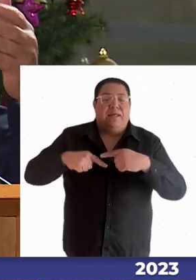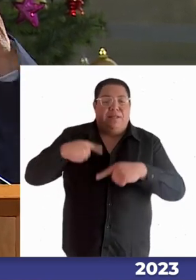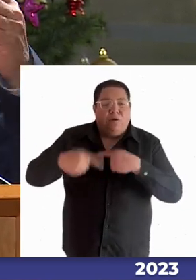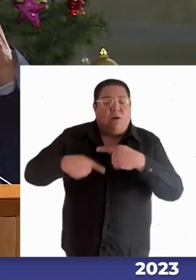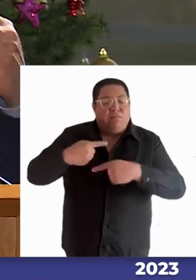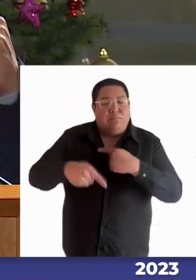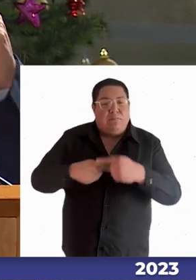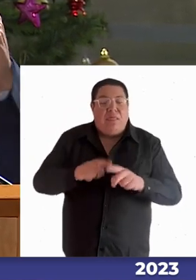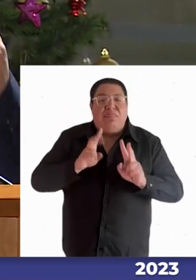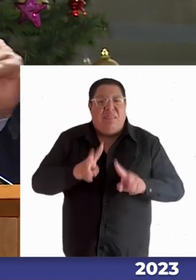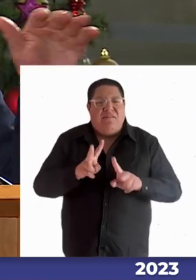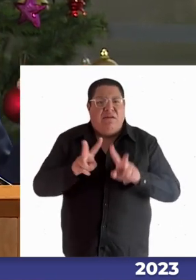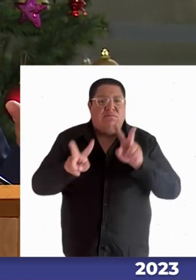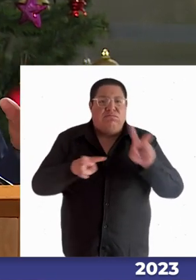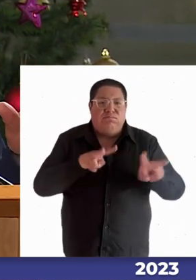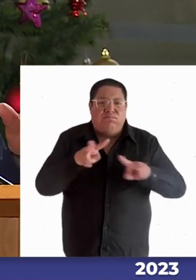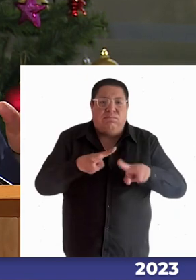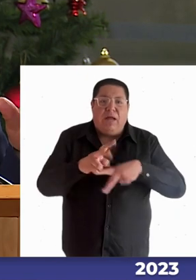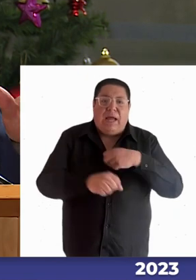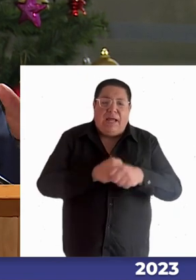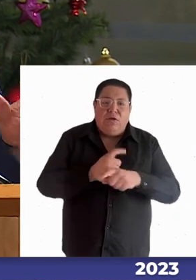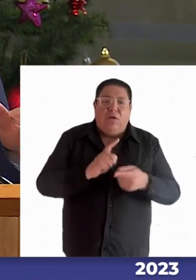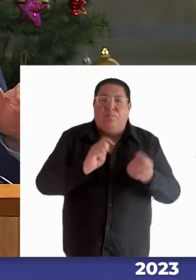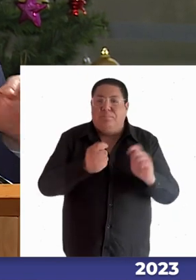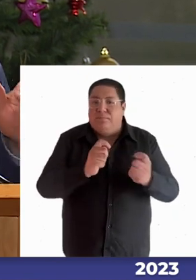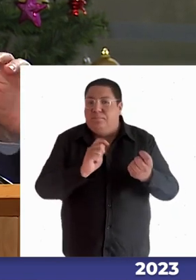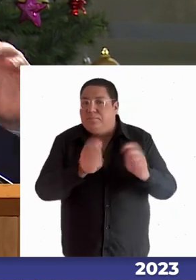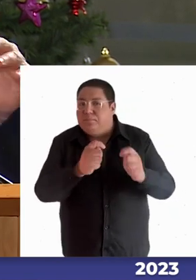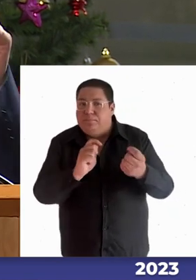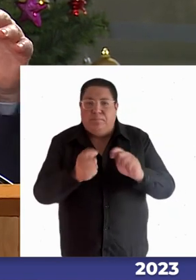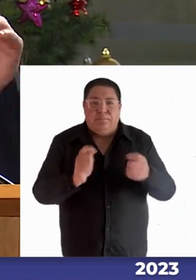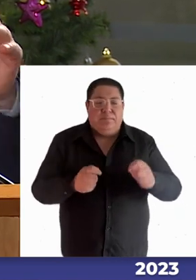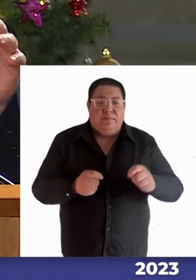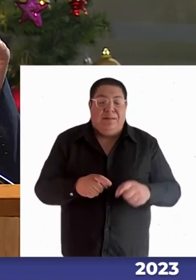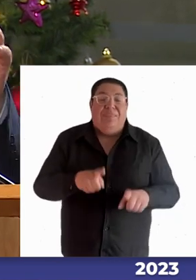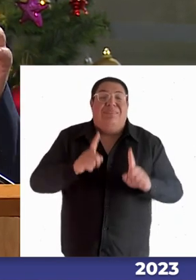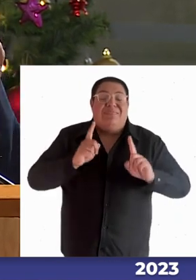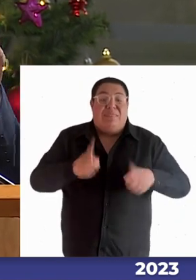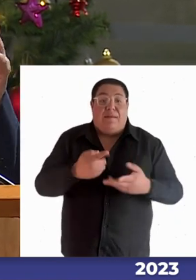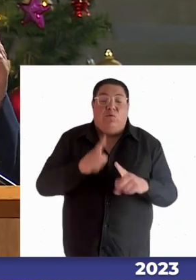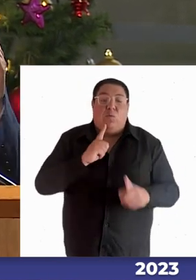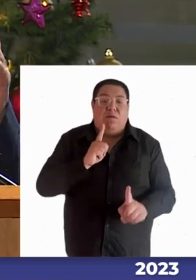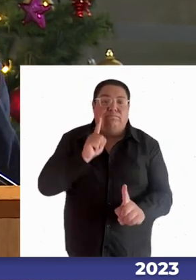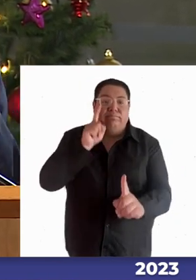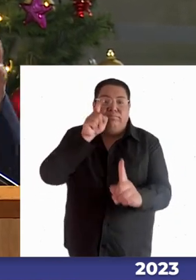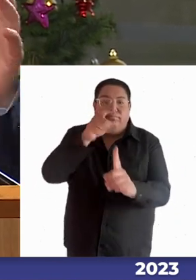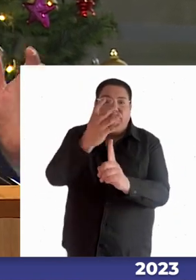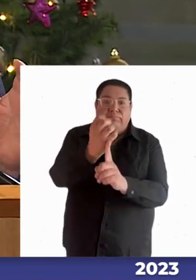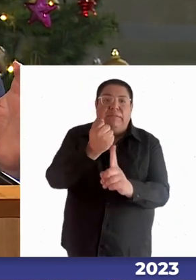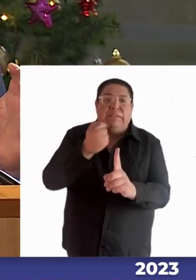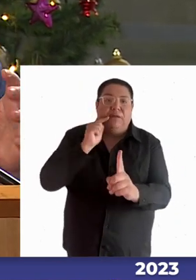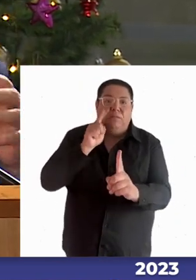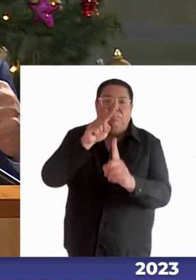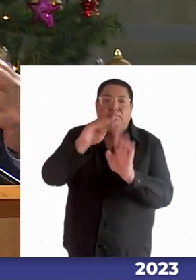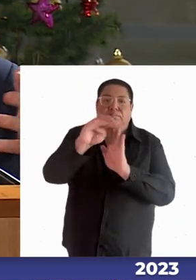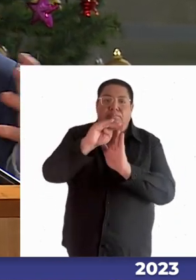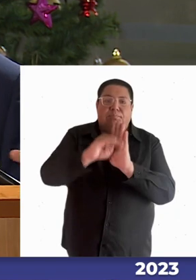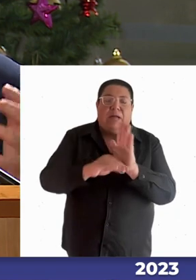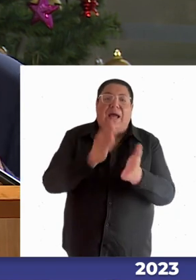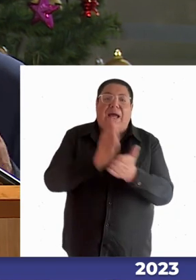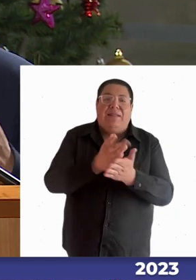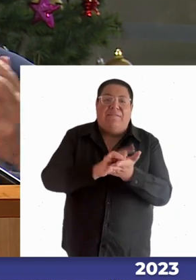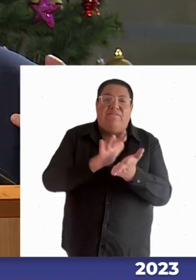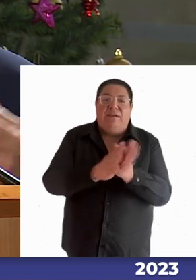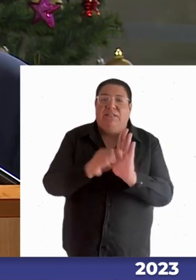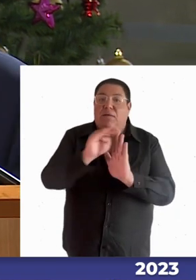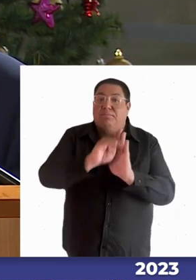ir viendo año tras año cómo va cambiando porque tenemos que tener también metas y tenemos que fijarnos plazos porque esa es la